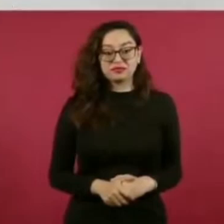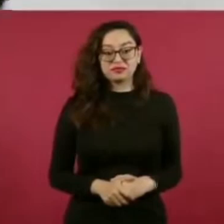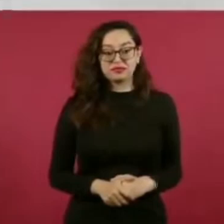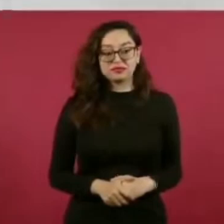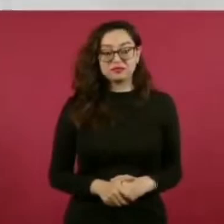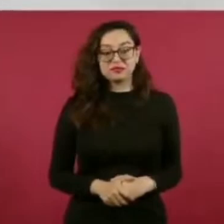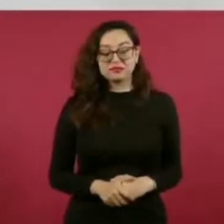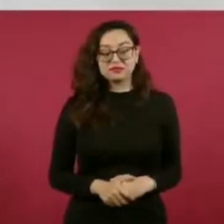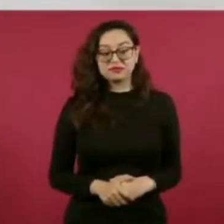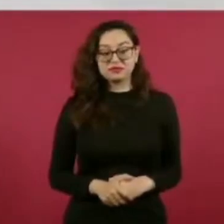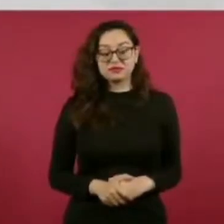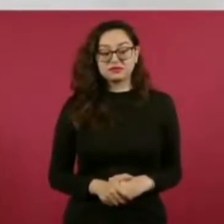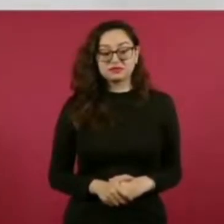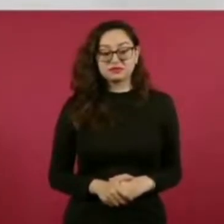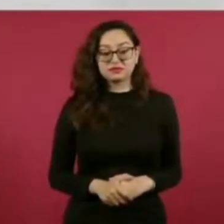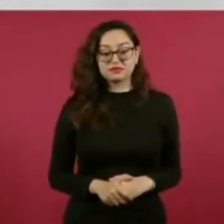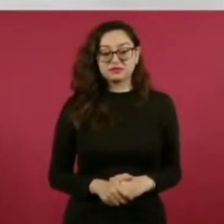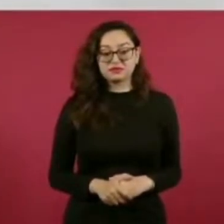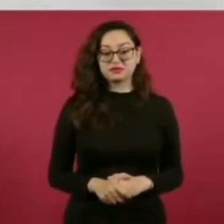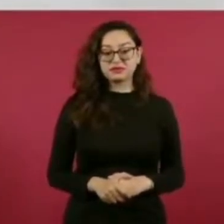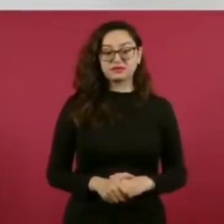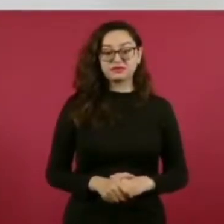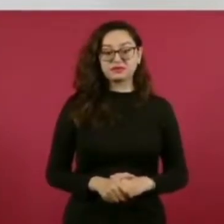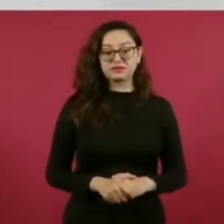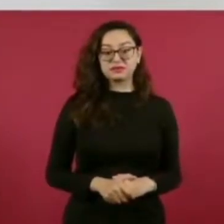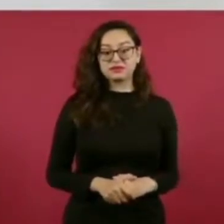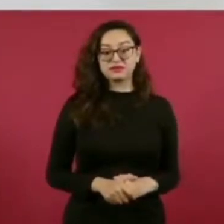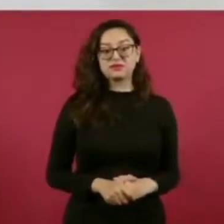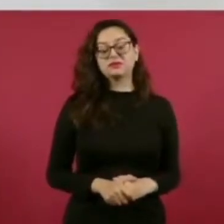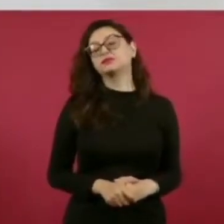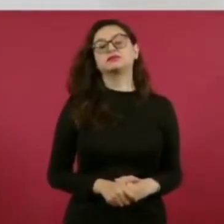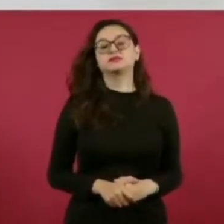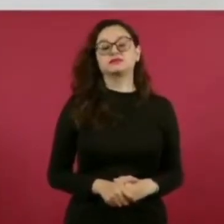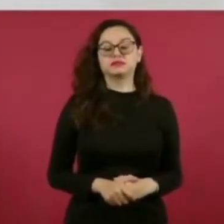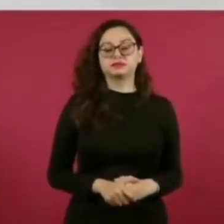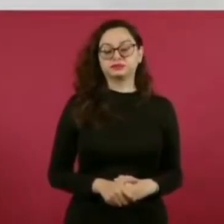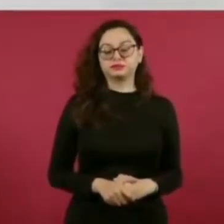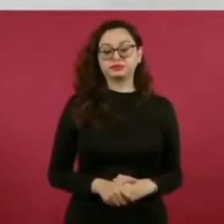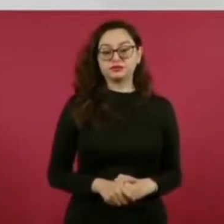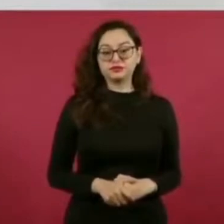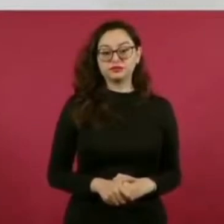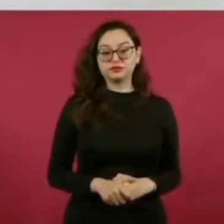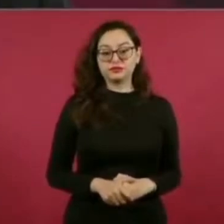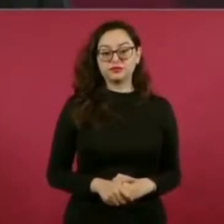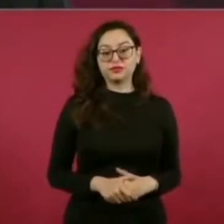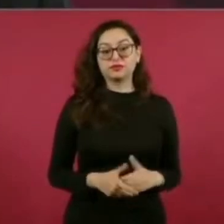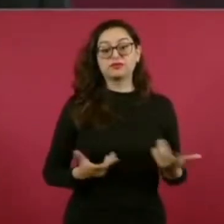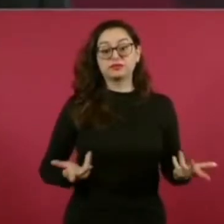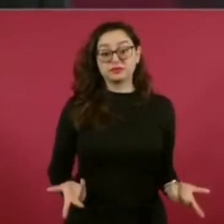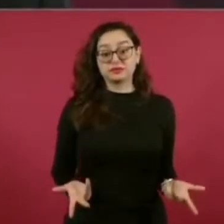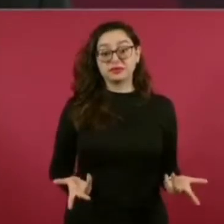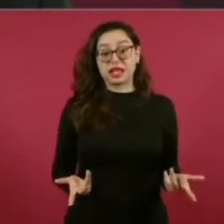Y pues ya no hablemos de la represión